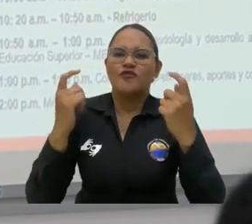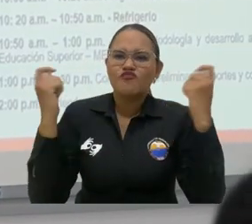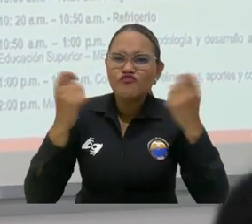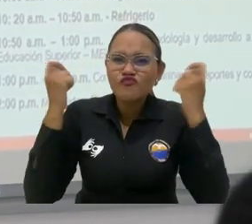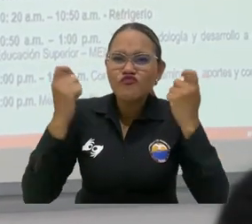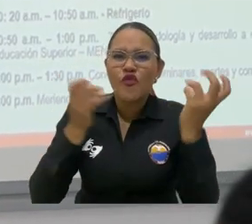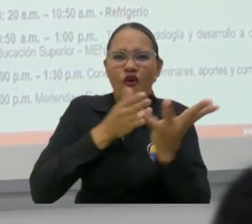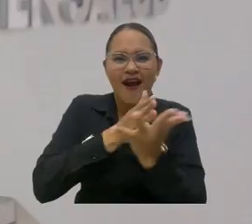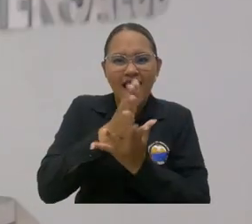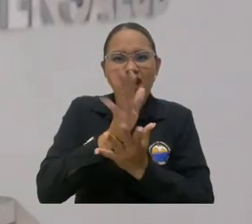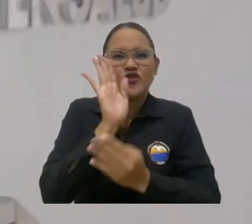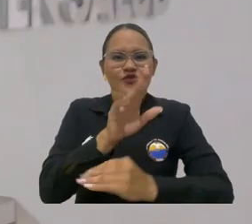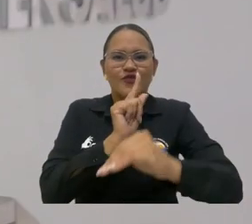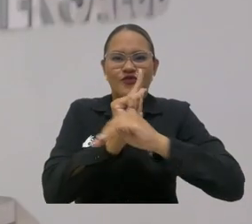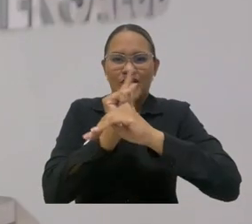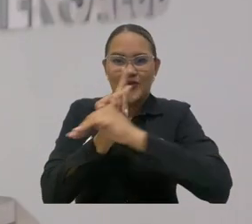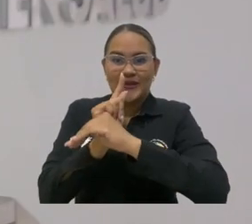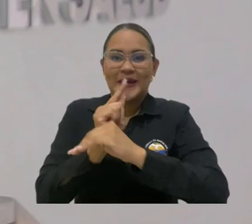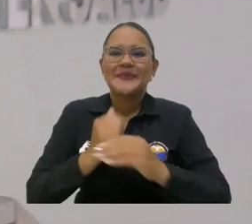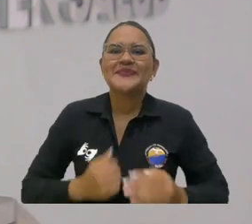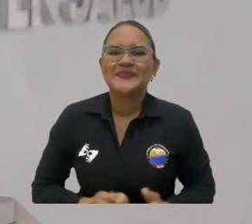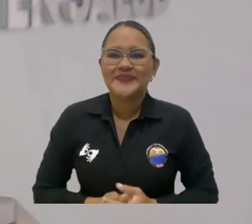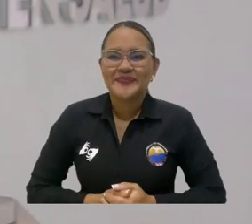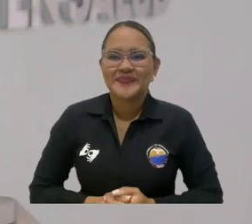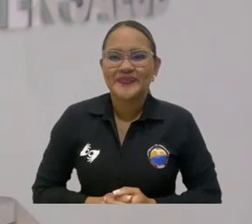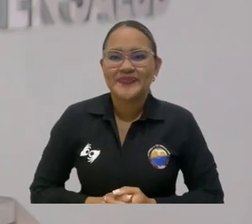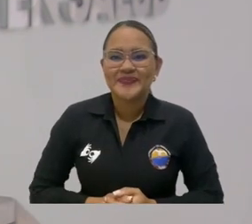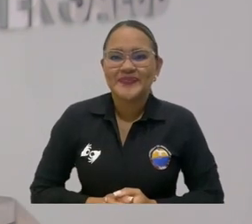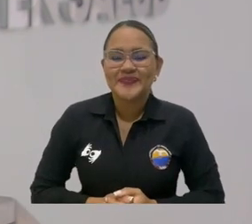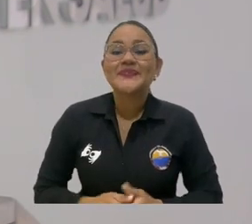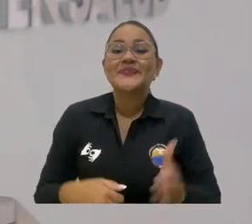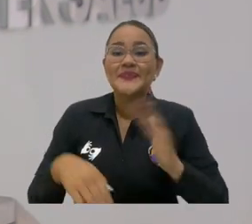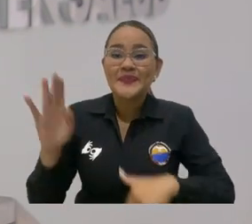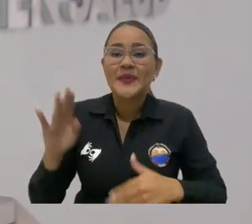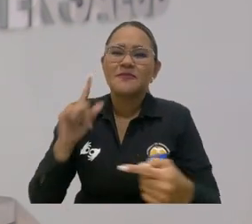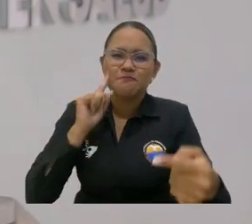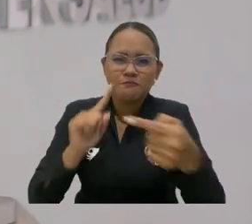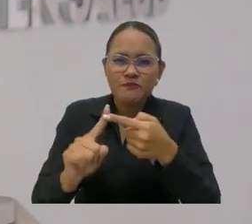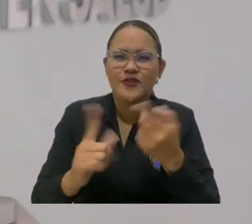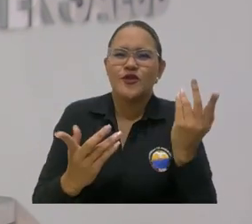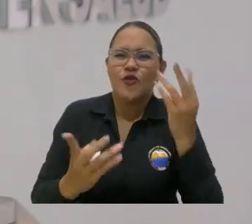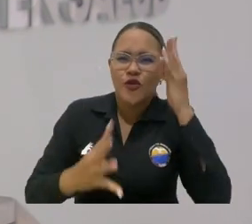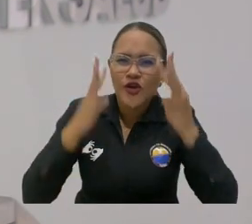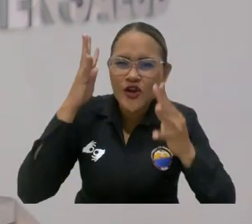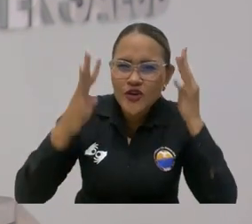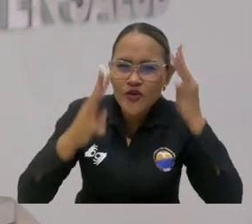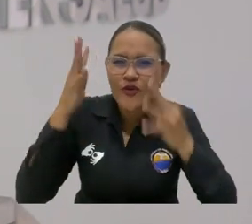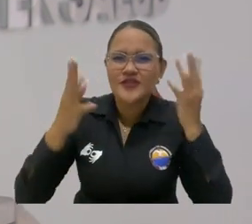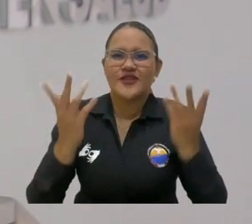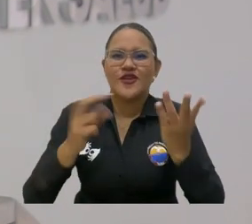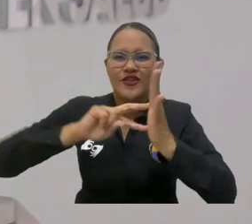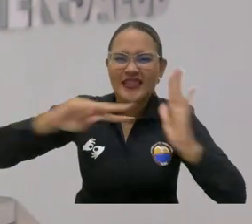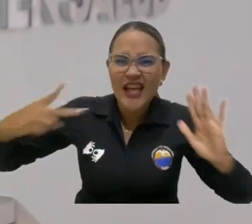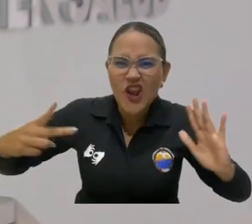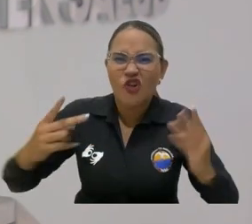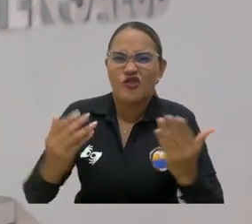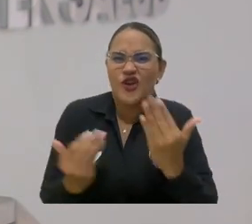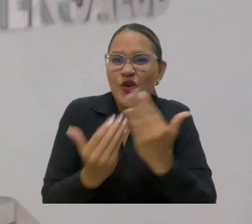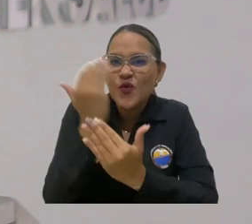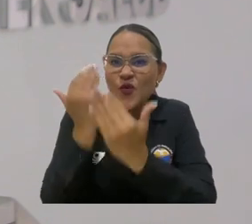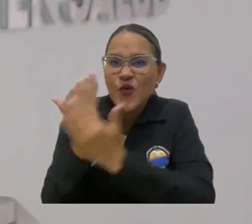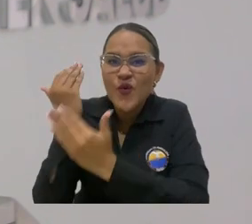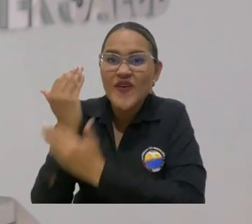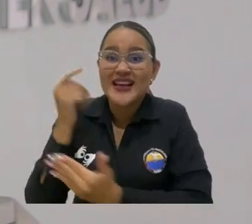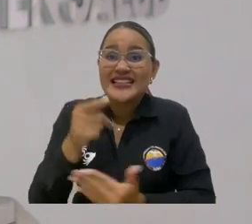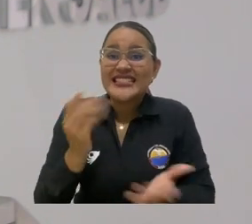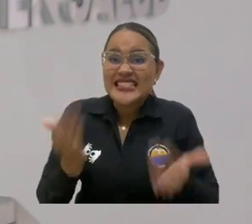programas de la facultad. En ese orden de ideas, todo proyecto orientado hacia la innovación, la incorporación de nuevas tecnologías,